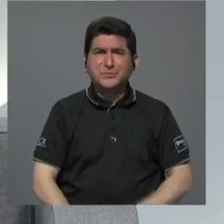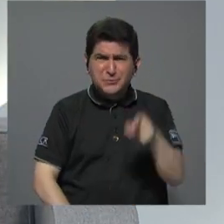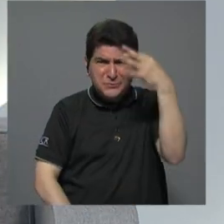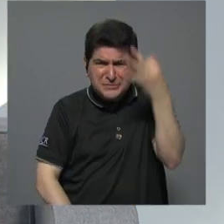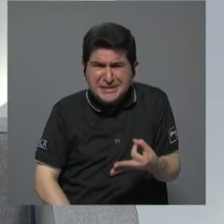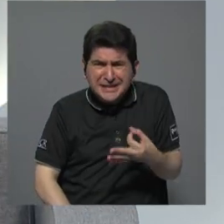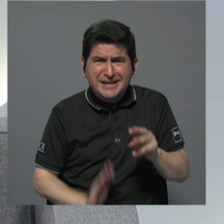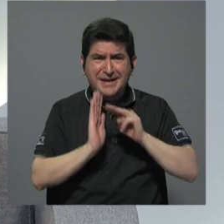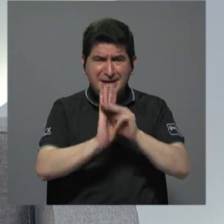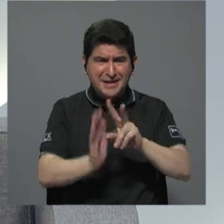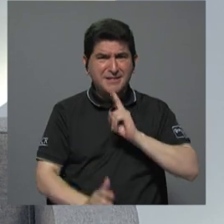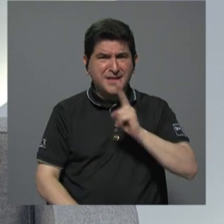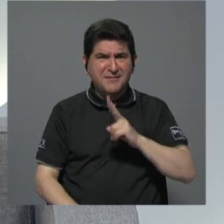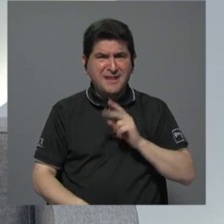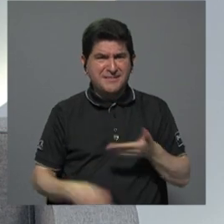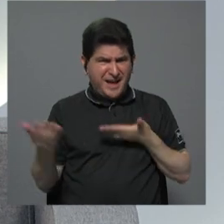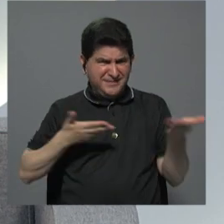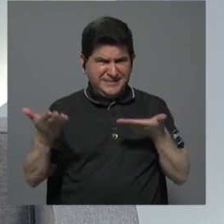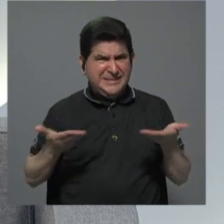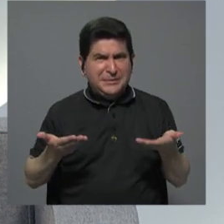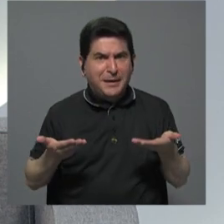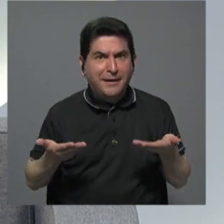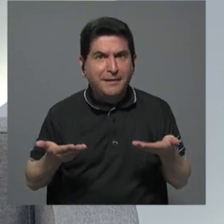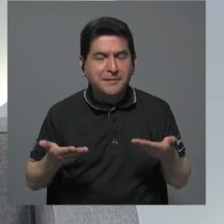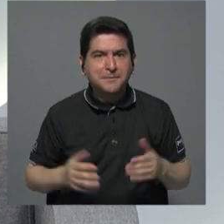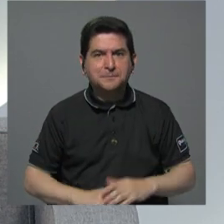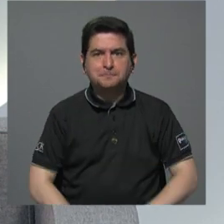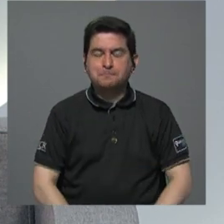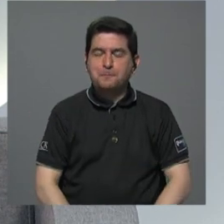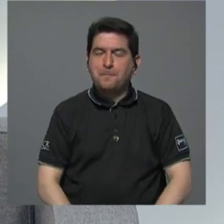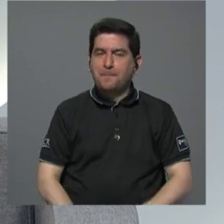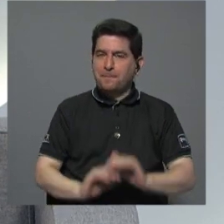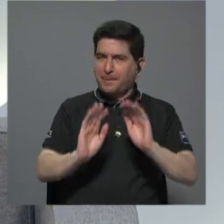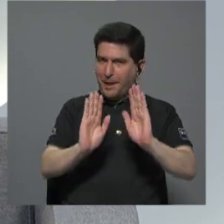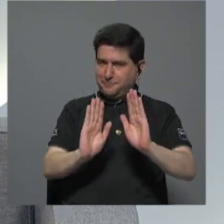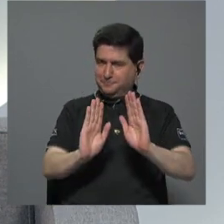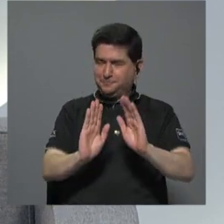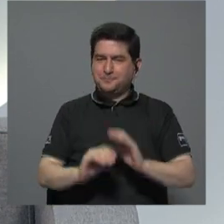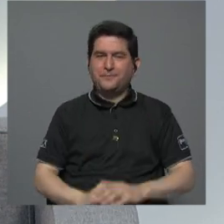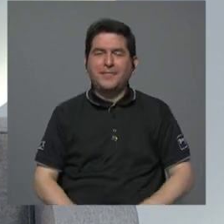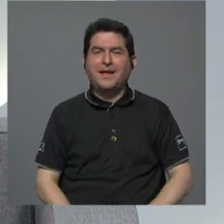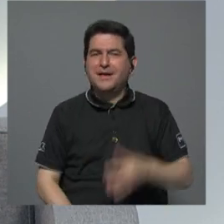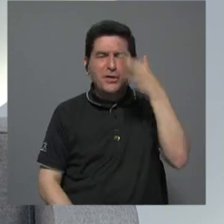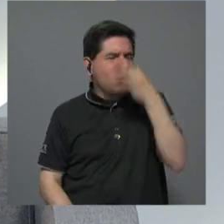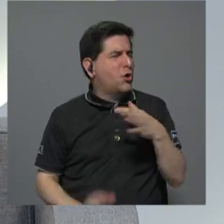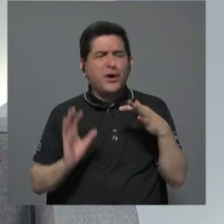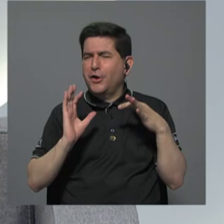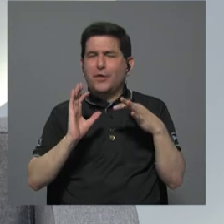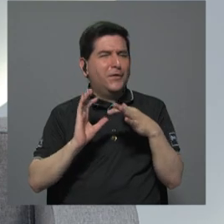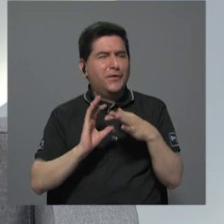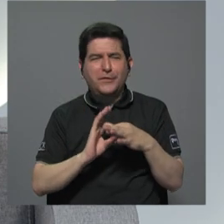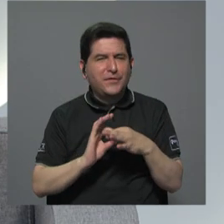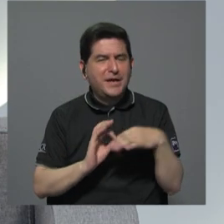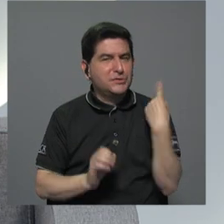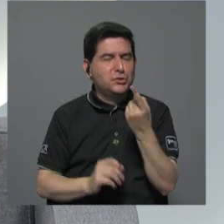ustedes que este modelo de verdad sí sirve? Vamos a ver. ¿Qué es que esto sirve? que yo creo que no tiene que ver solo con el tema del tamaño